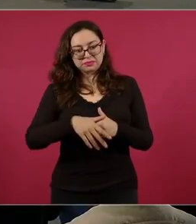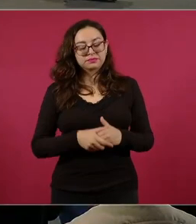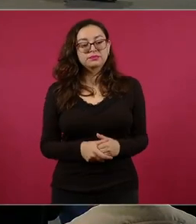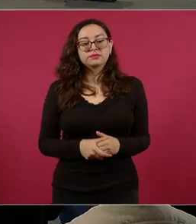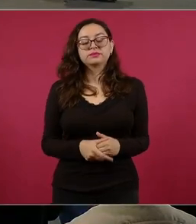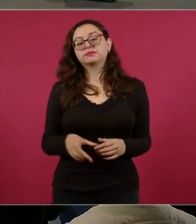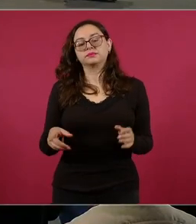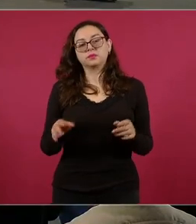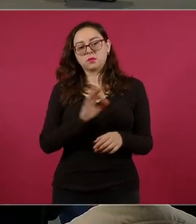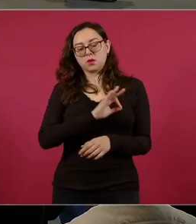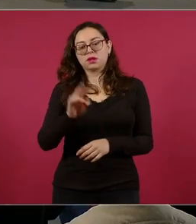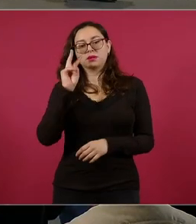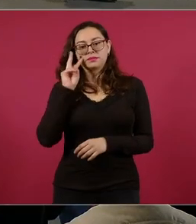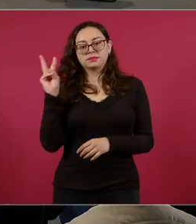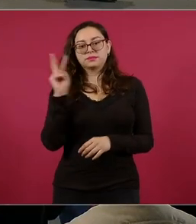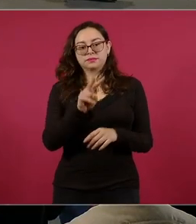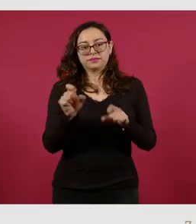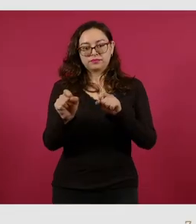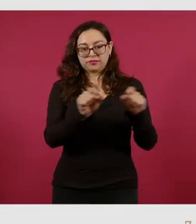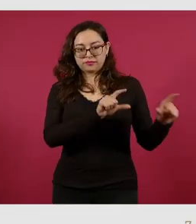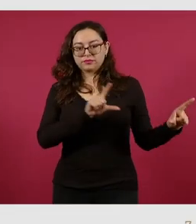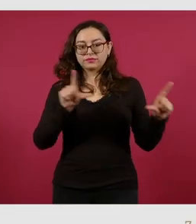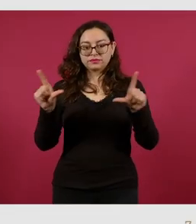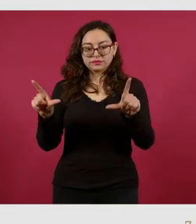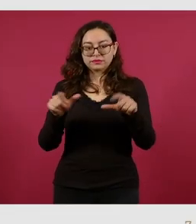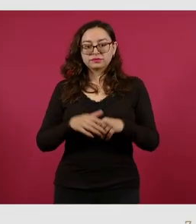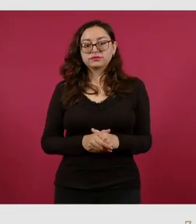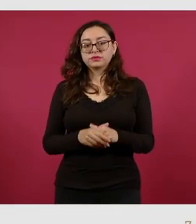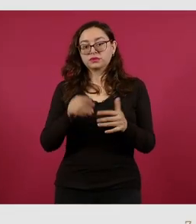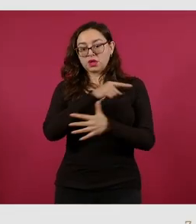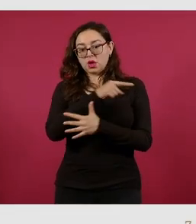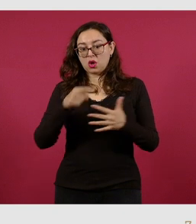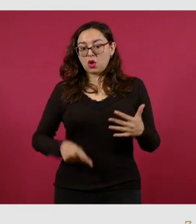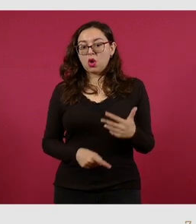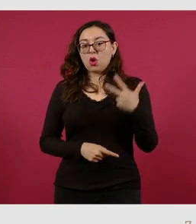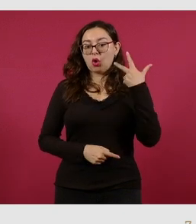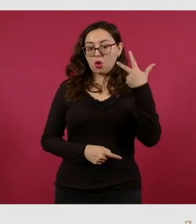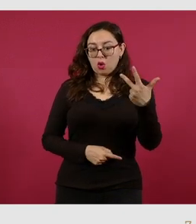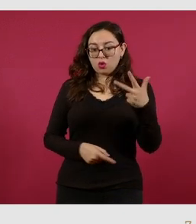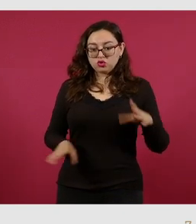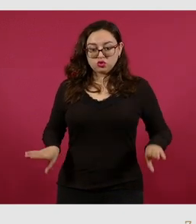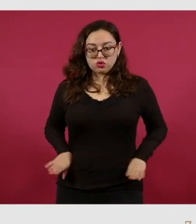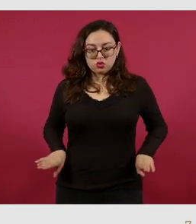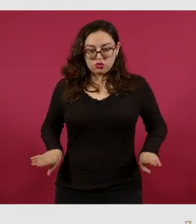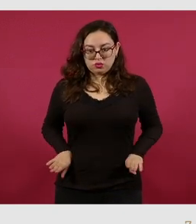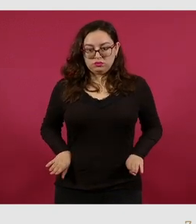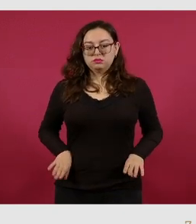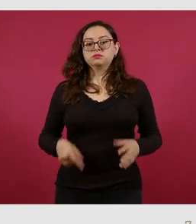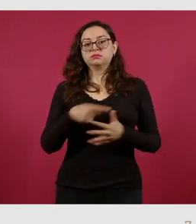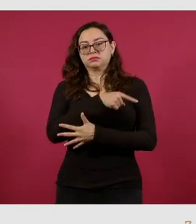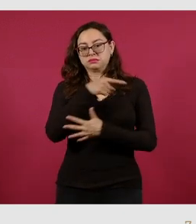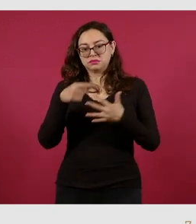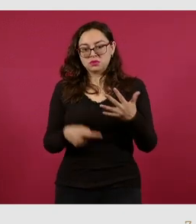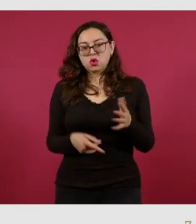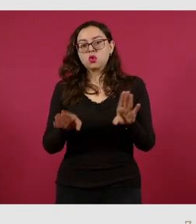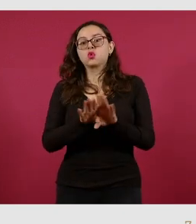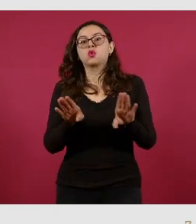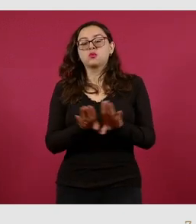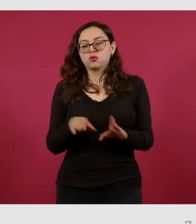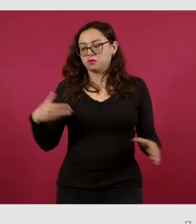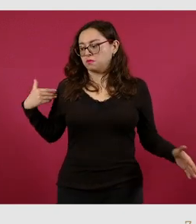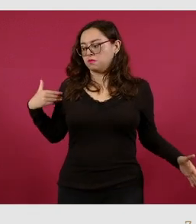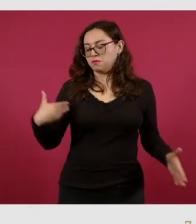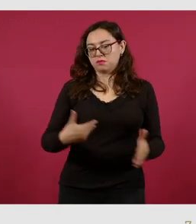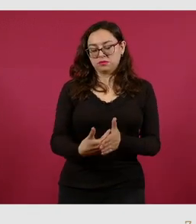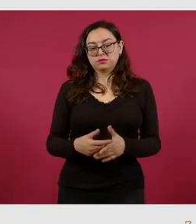gráfica, lo que pueden observar, voy a enumerar ocho características o resultados del manejo de la gestión de esta administración.